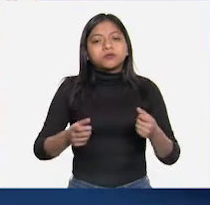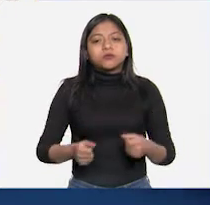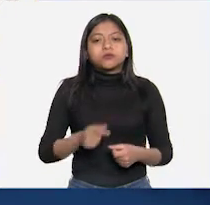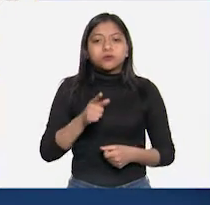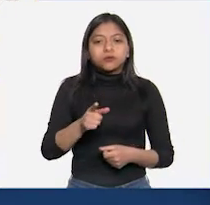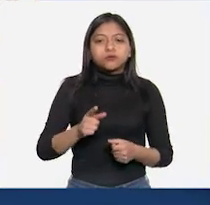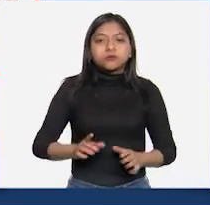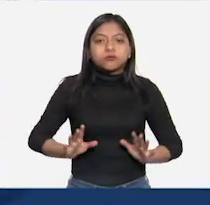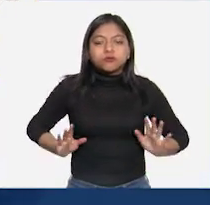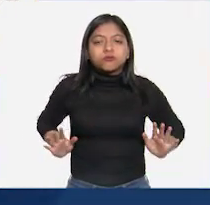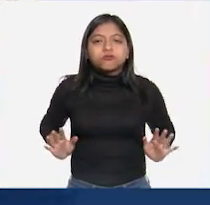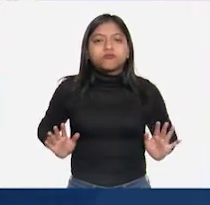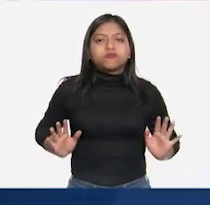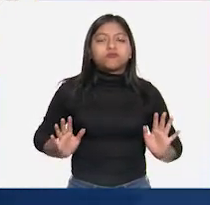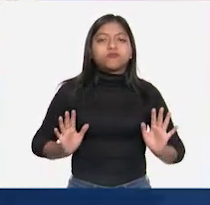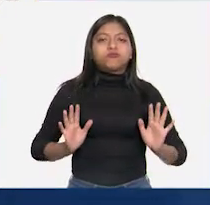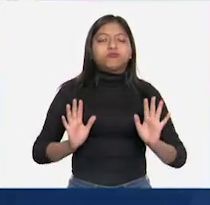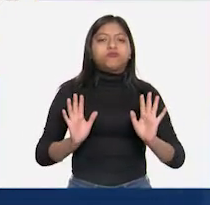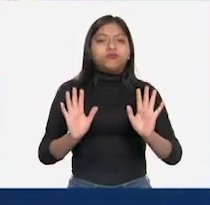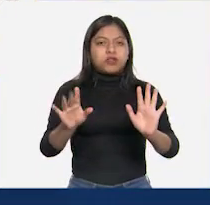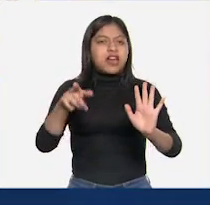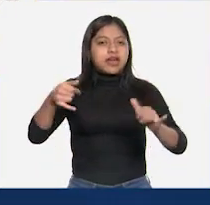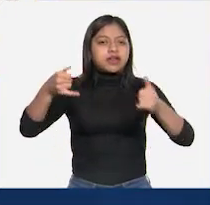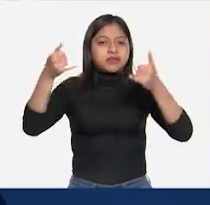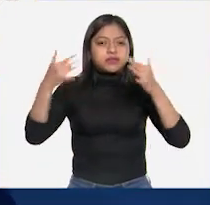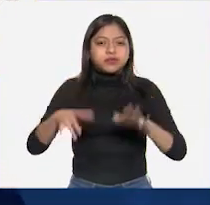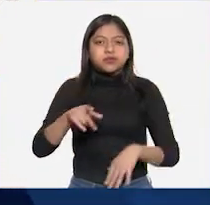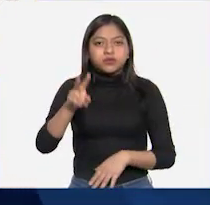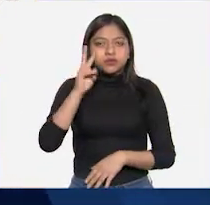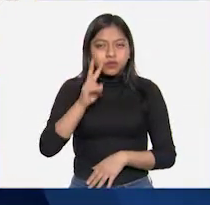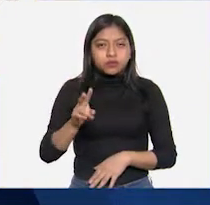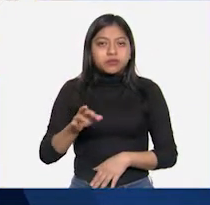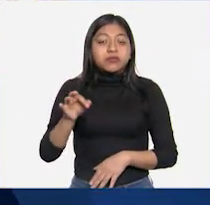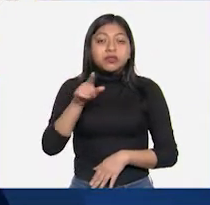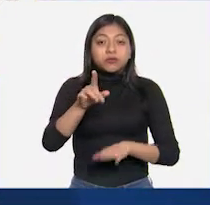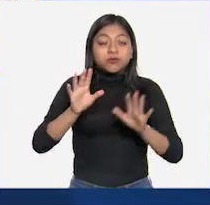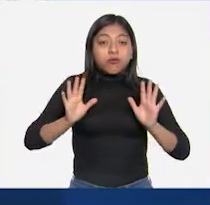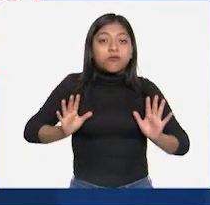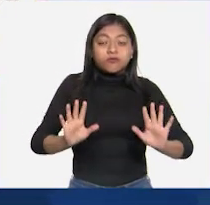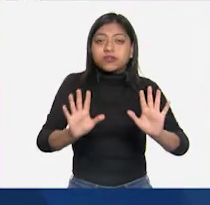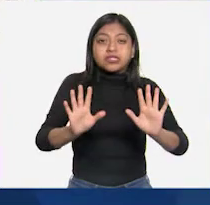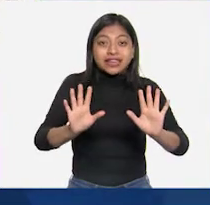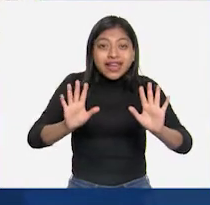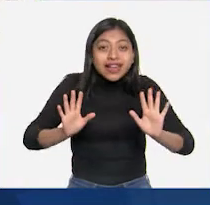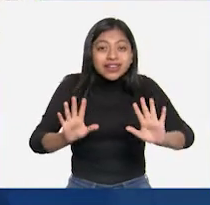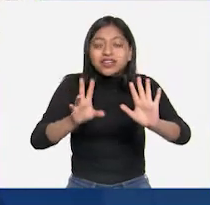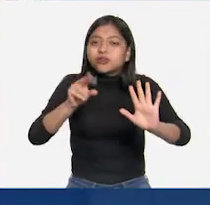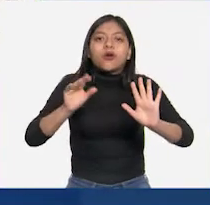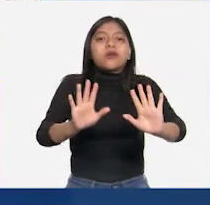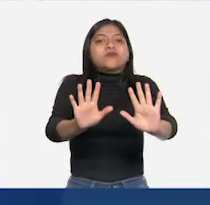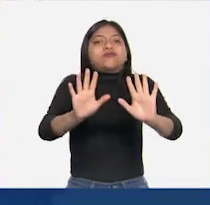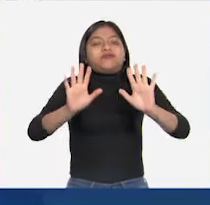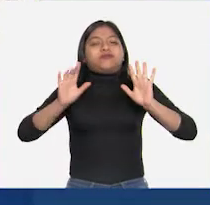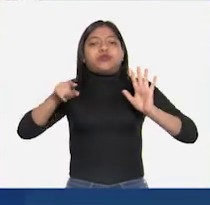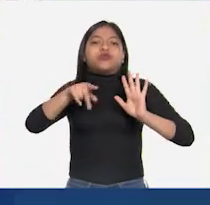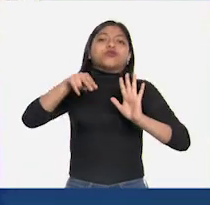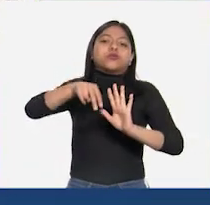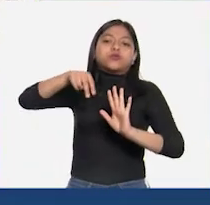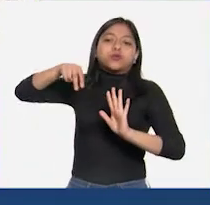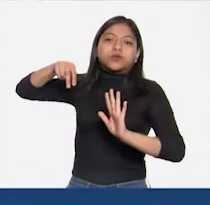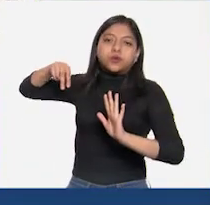un mueble pesado. Observa cómo tú te mueves en sentido contrario a la fuerza que aplicas.